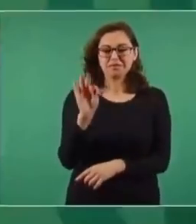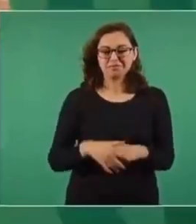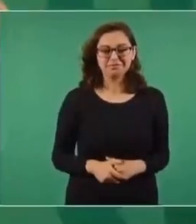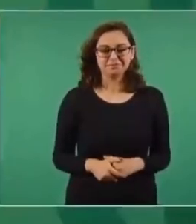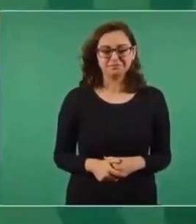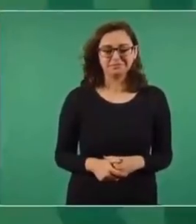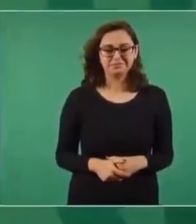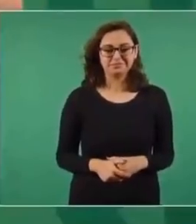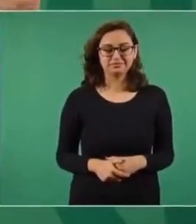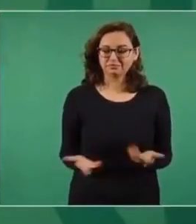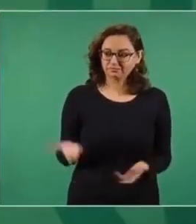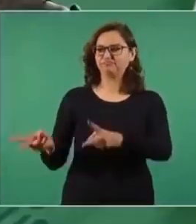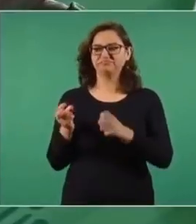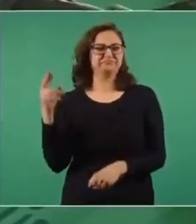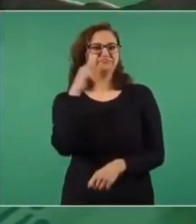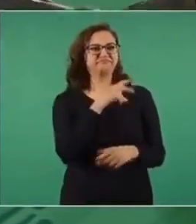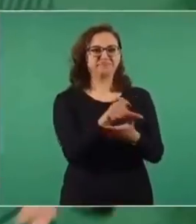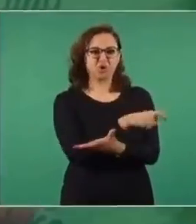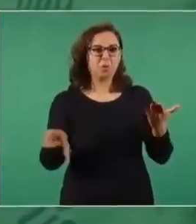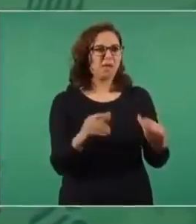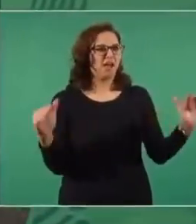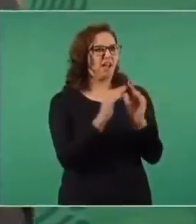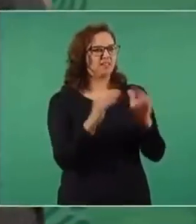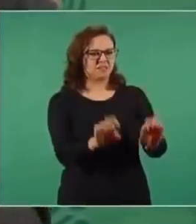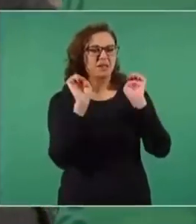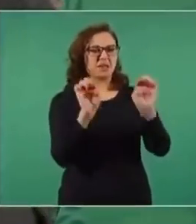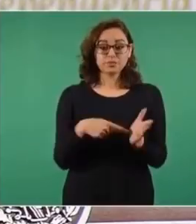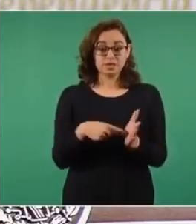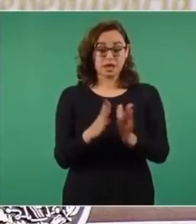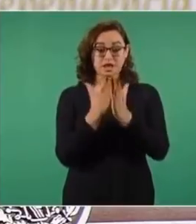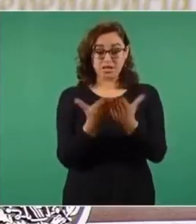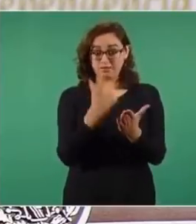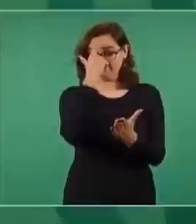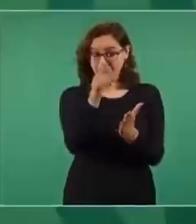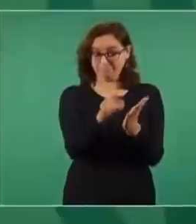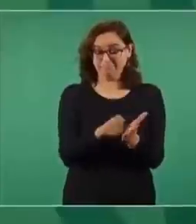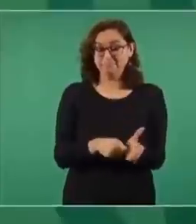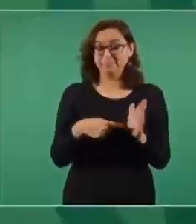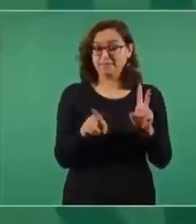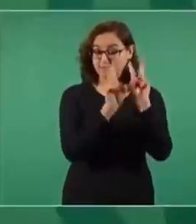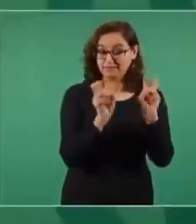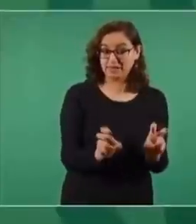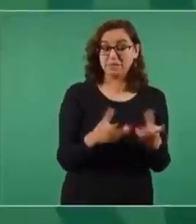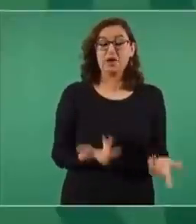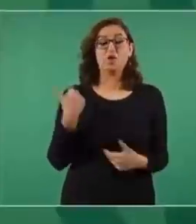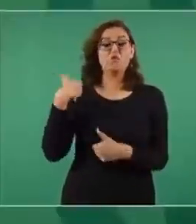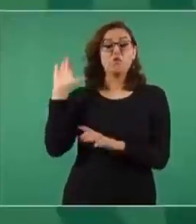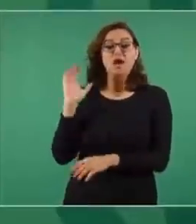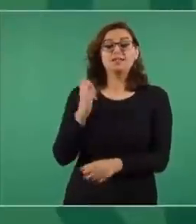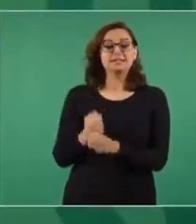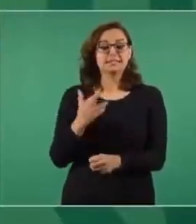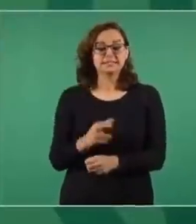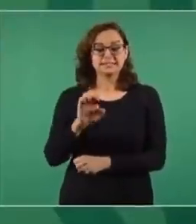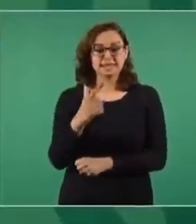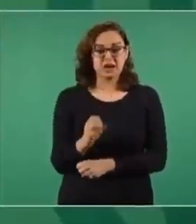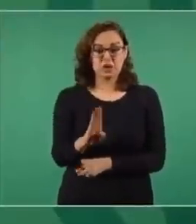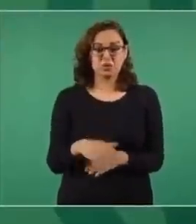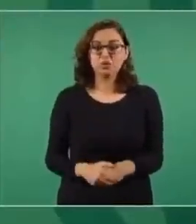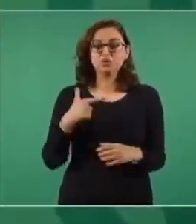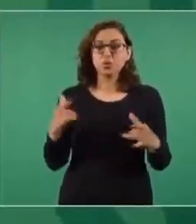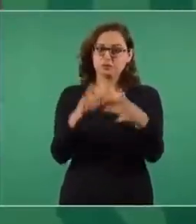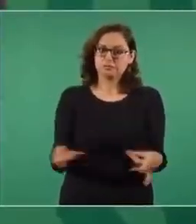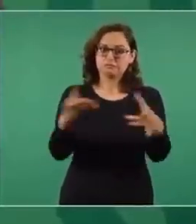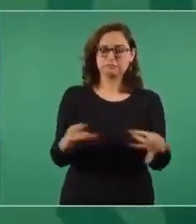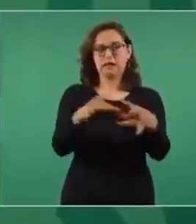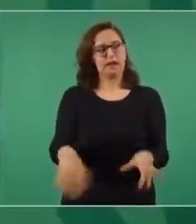sirve para ejemplificar. Ahí en mi libro pongo el caso del que fue secretario de Gobernación. Ya no les voy a seguir contando en mi libro,